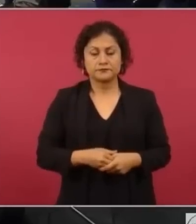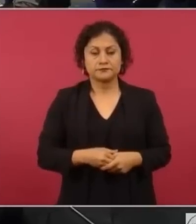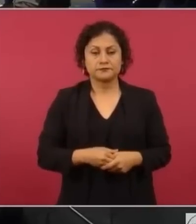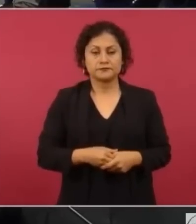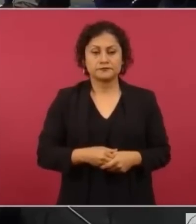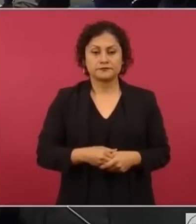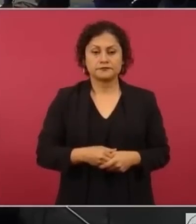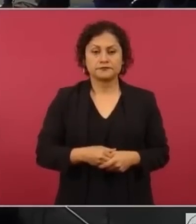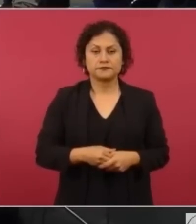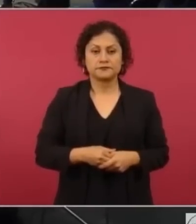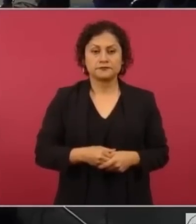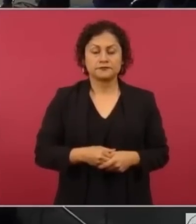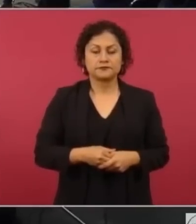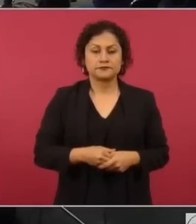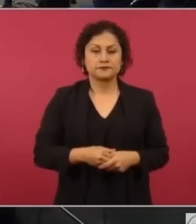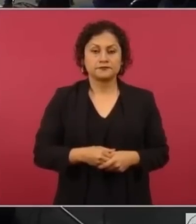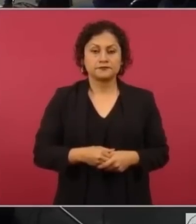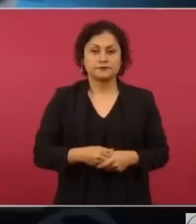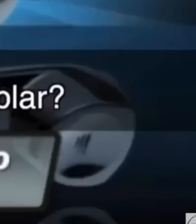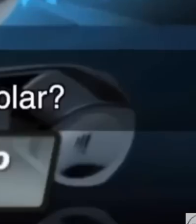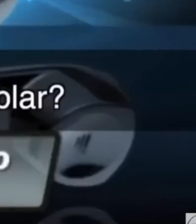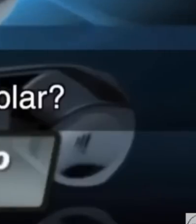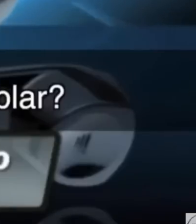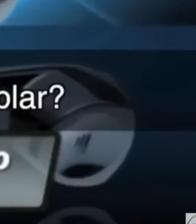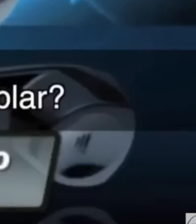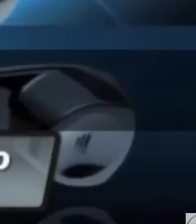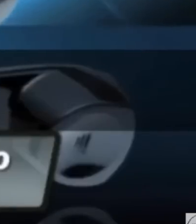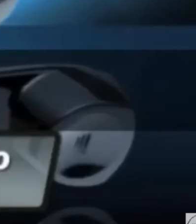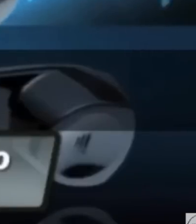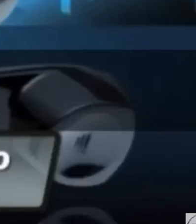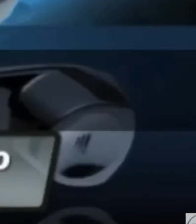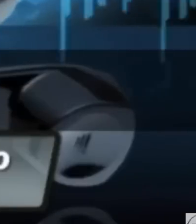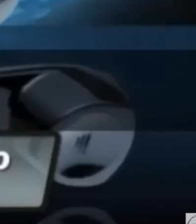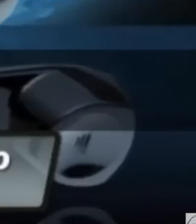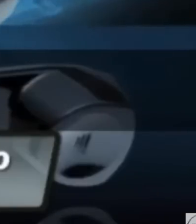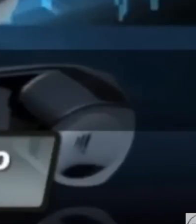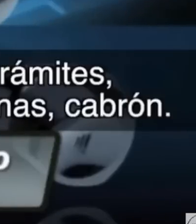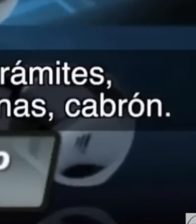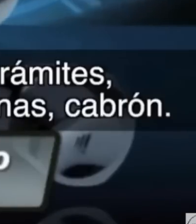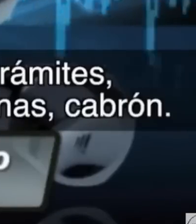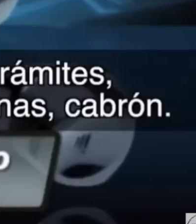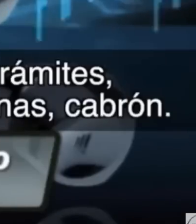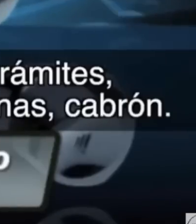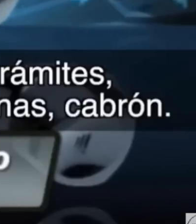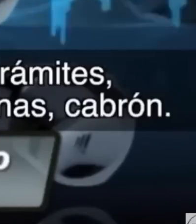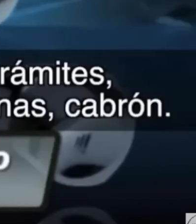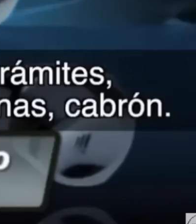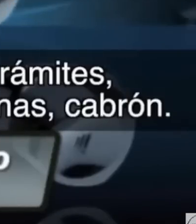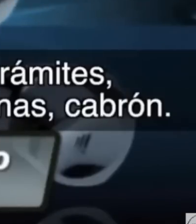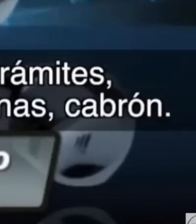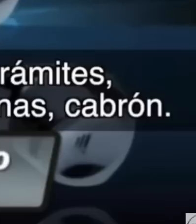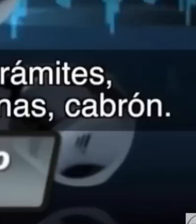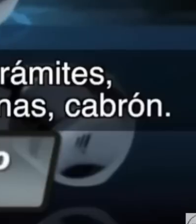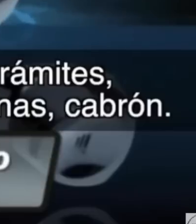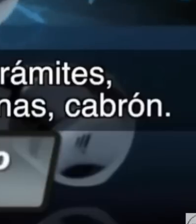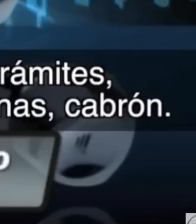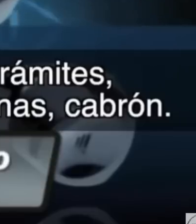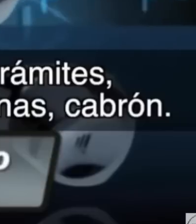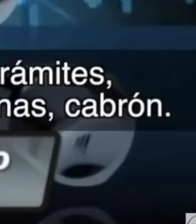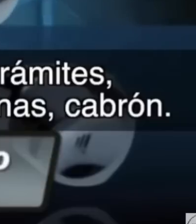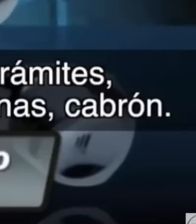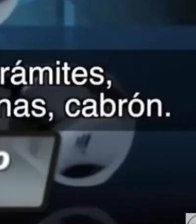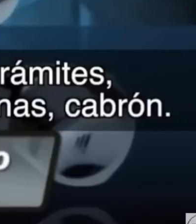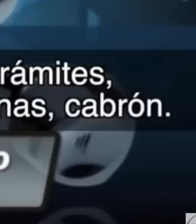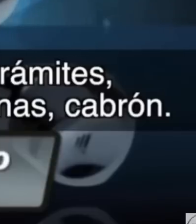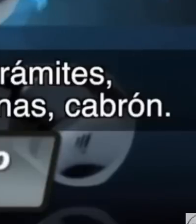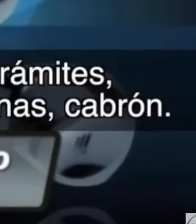vamos a... Perdóname, perdóname, ¿puedes hablar? Sí, sí, sí, me he escuchado. Ah, nada, este, en camino ya al hotel, ya hice